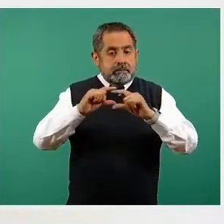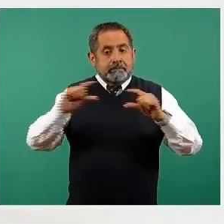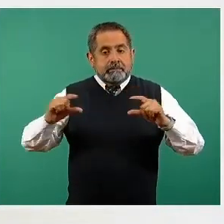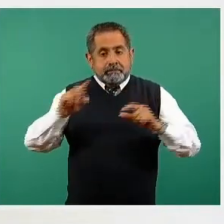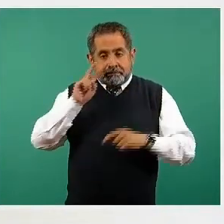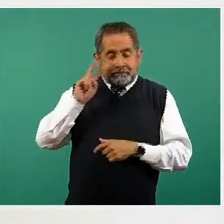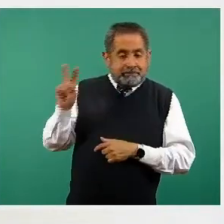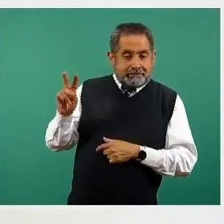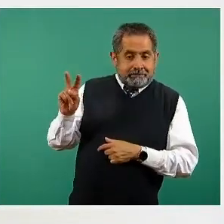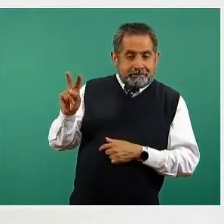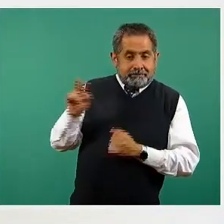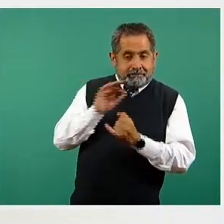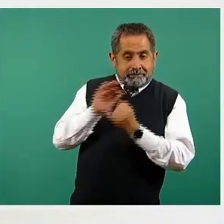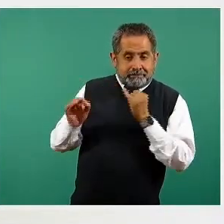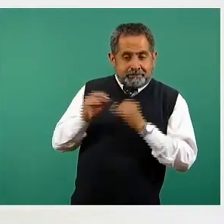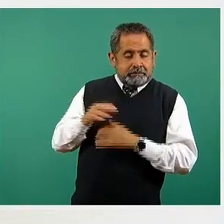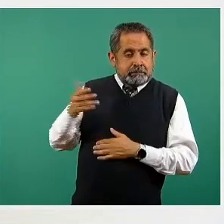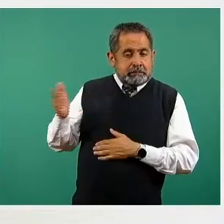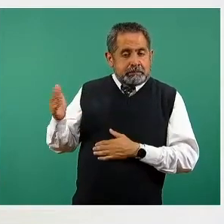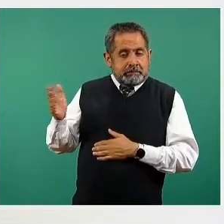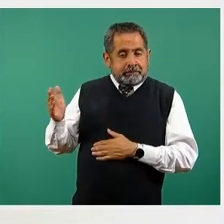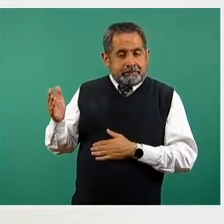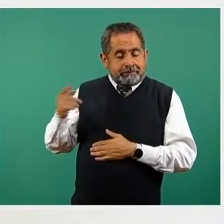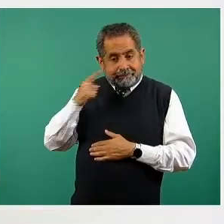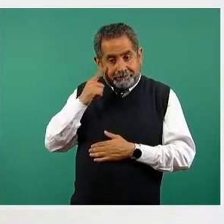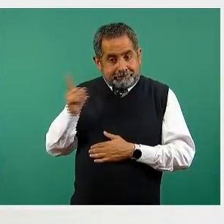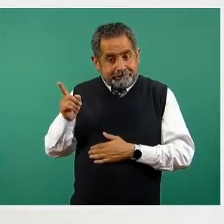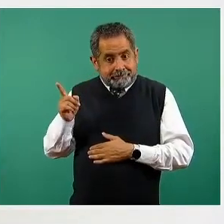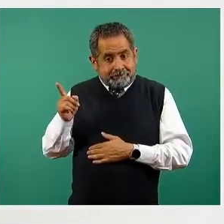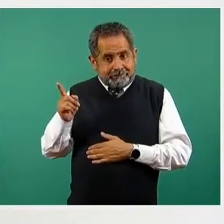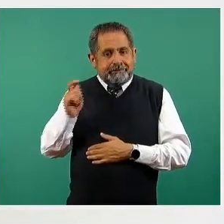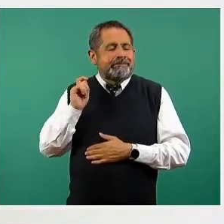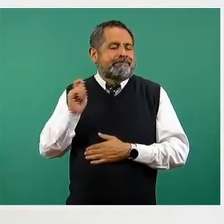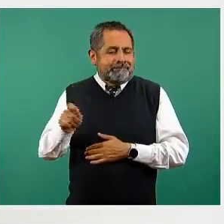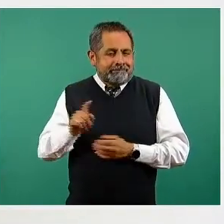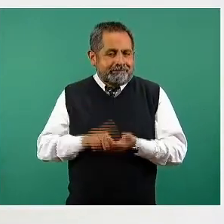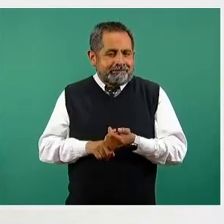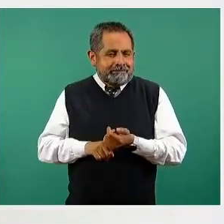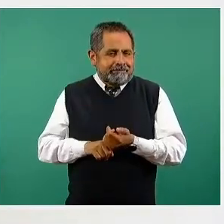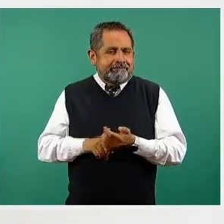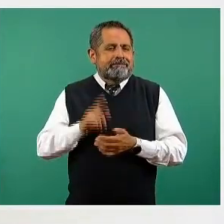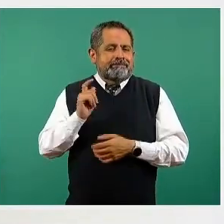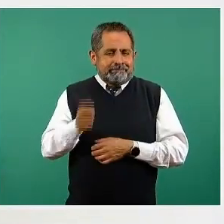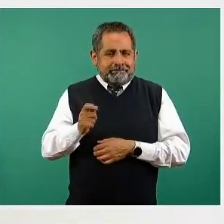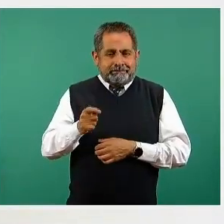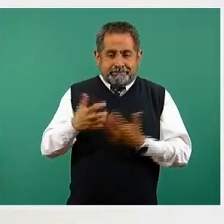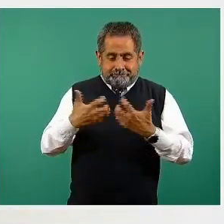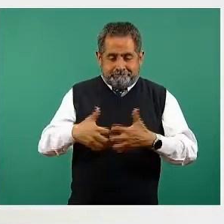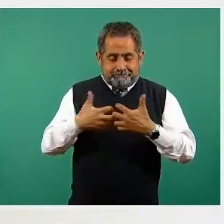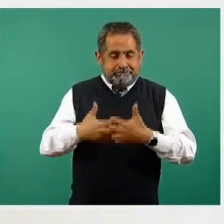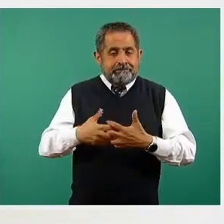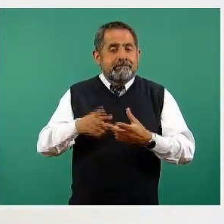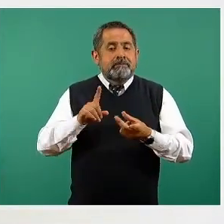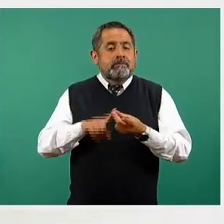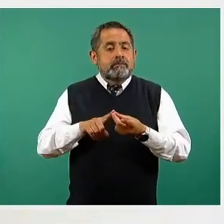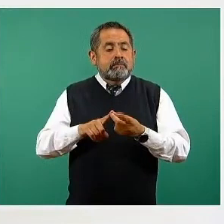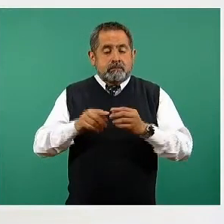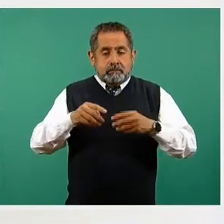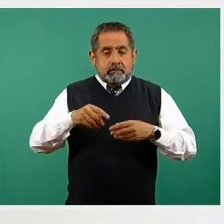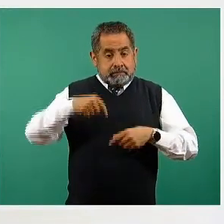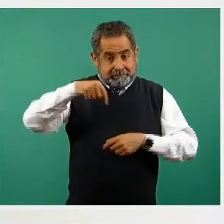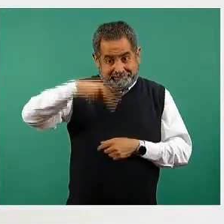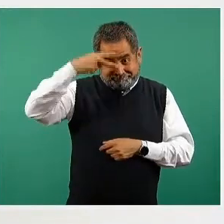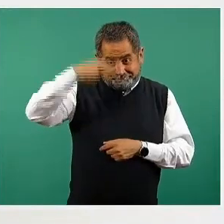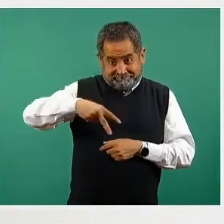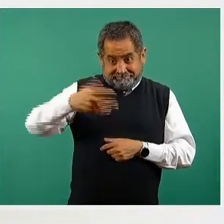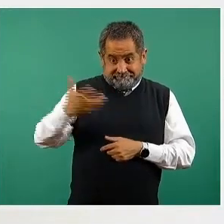La pueden ver ustedes al final de la lista y es la vacuna precisamente que está produciéndose, está envasándose en